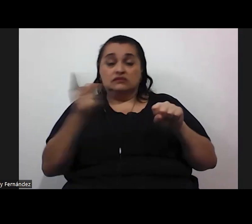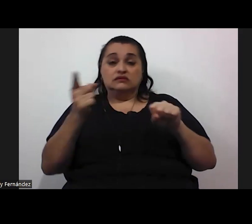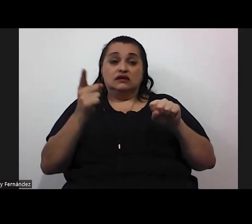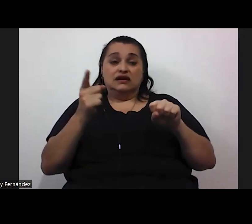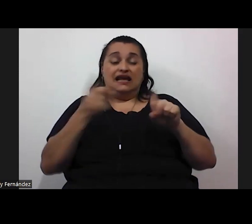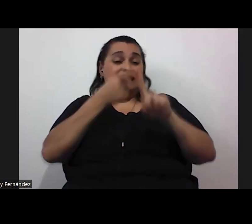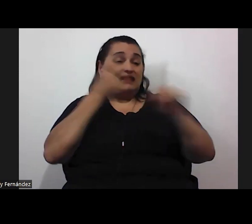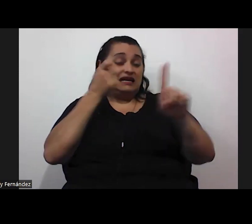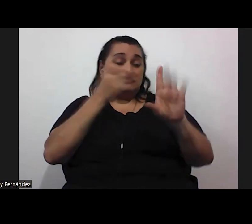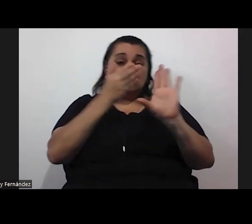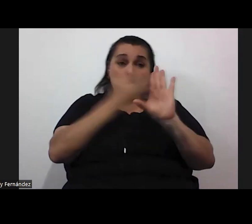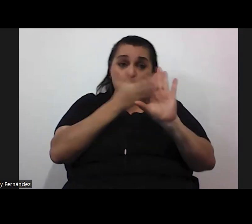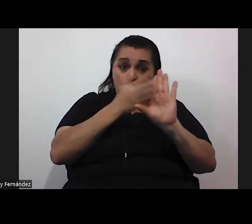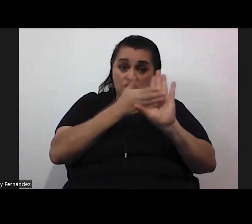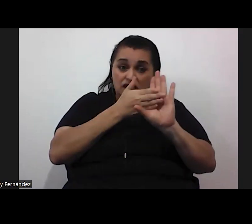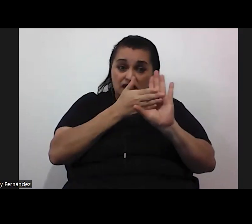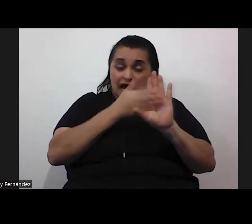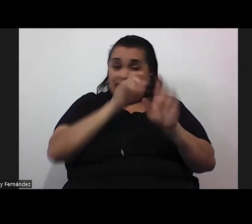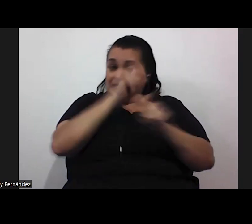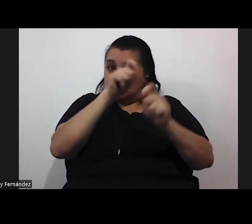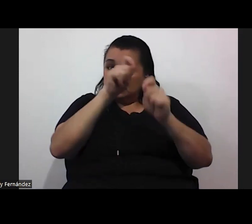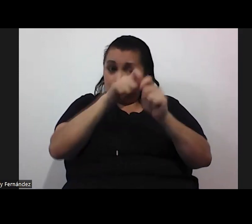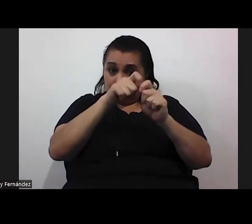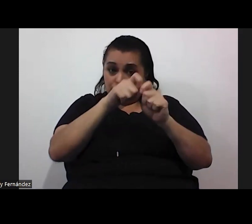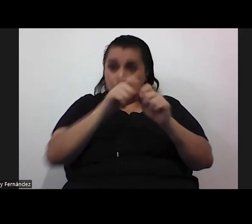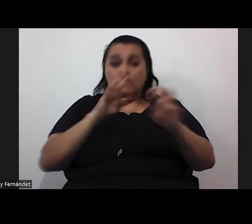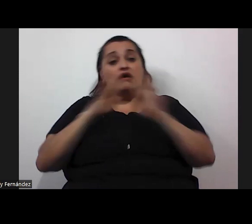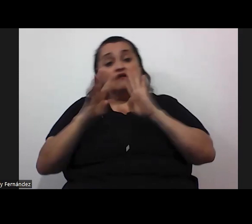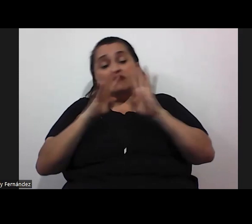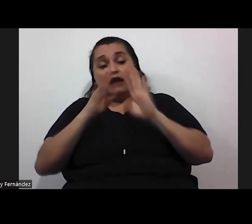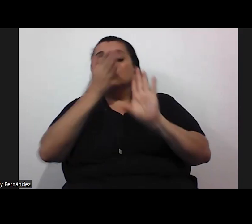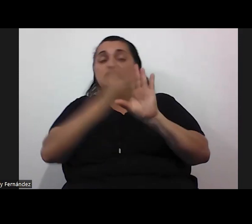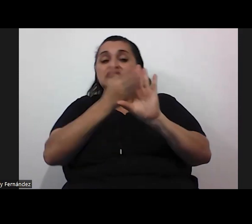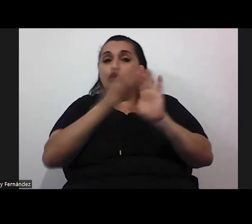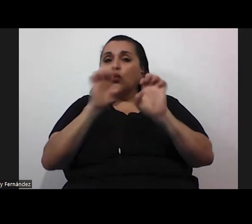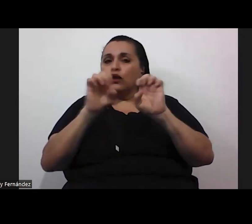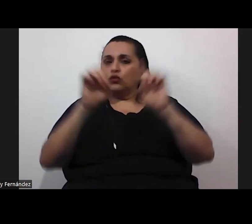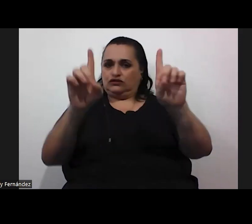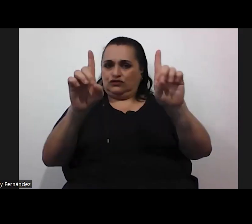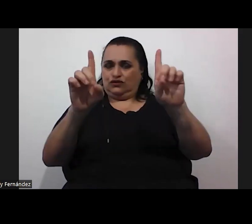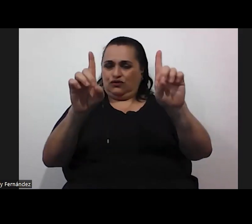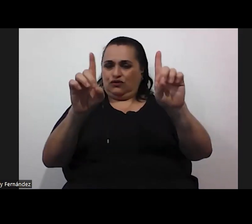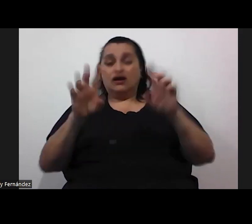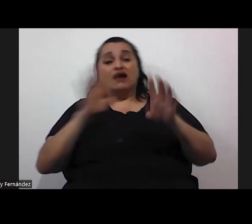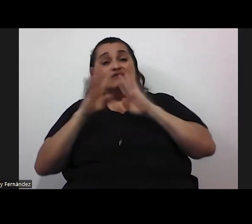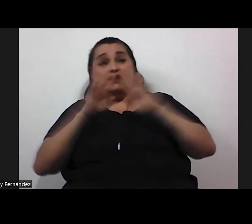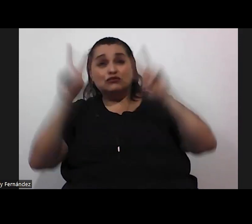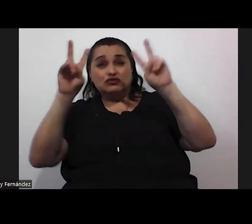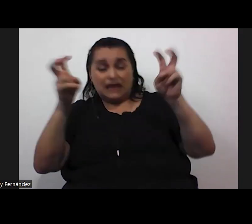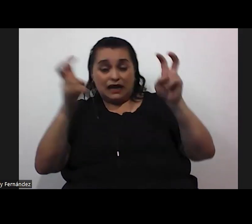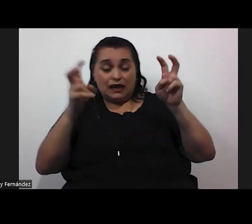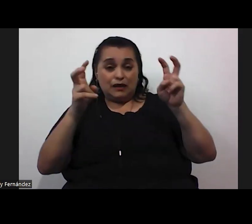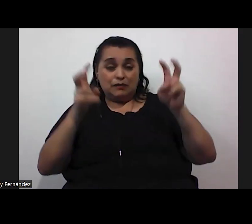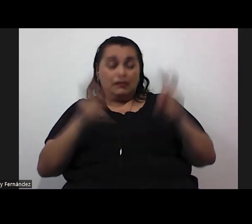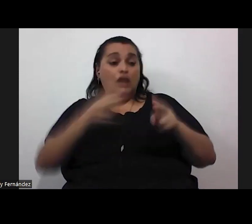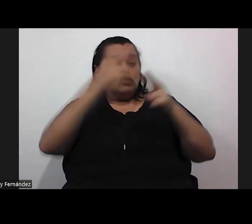la psicología específicamente hablamos de psicoeducación creo que cuando conversamos del tema cuando llevamos a las cosas como